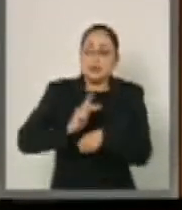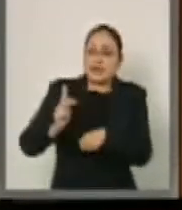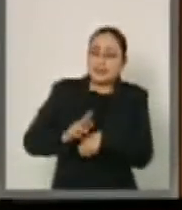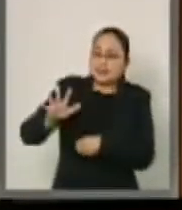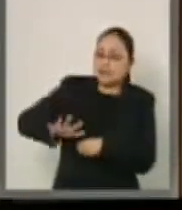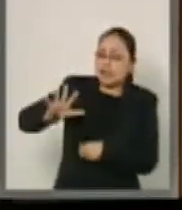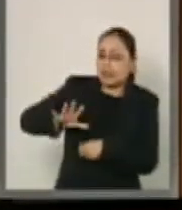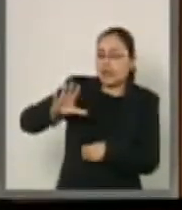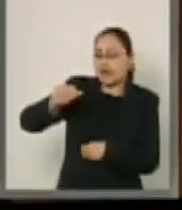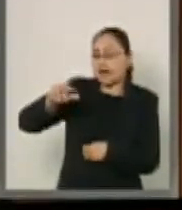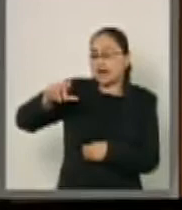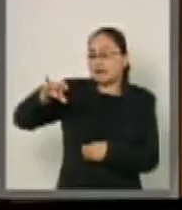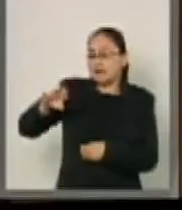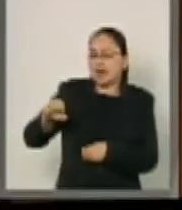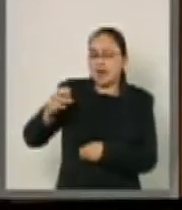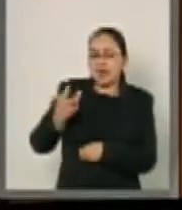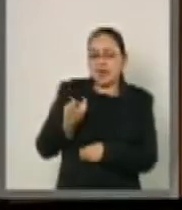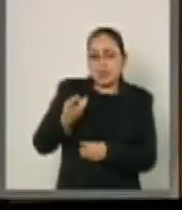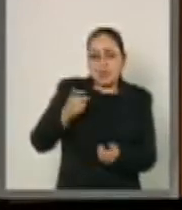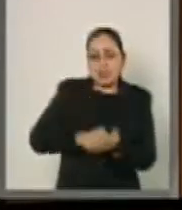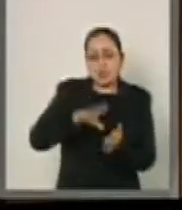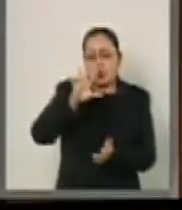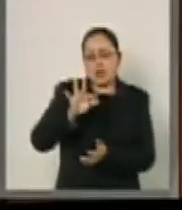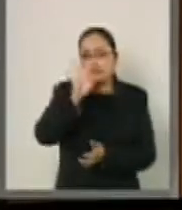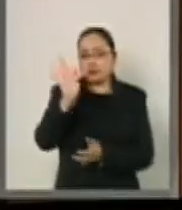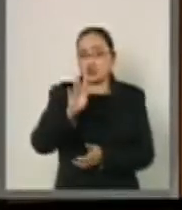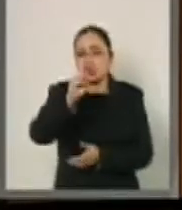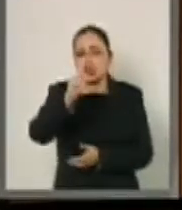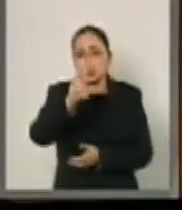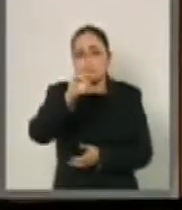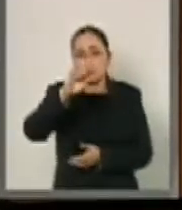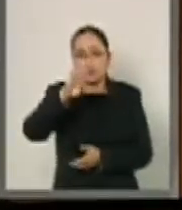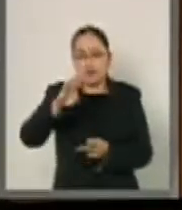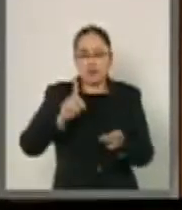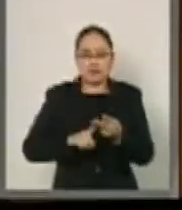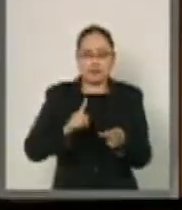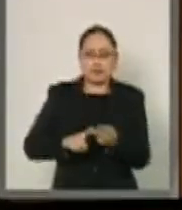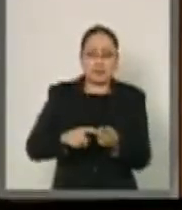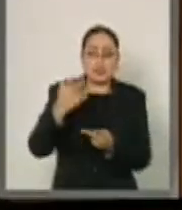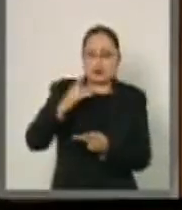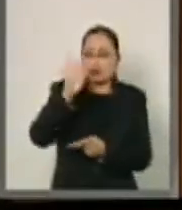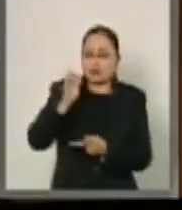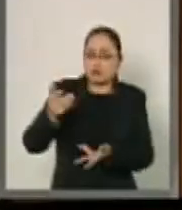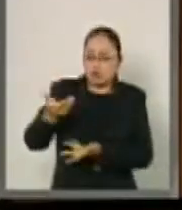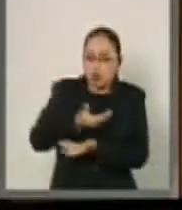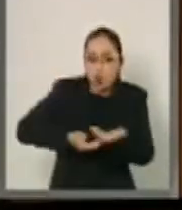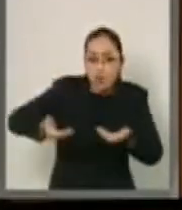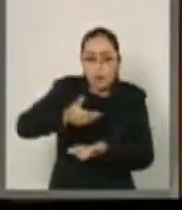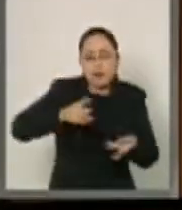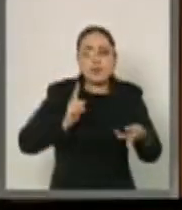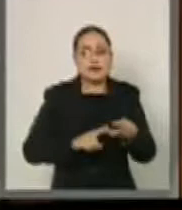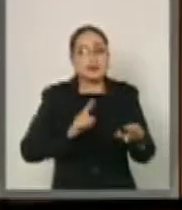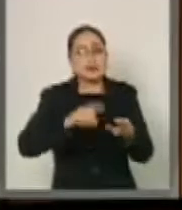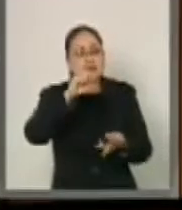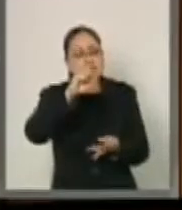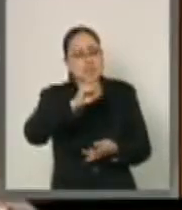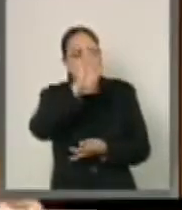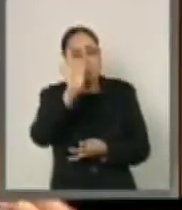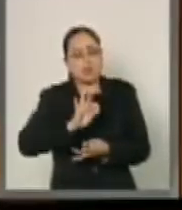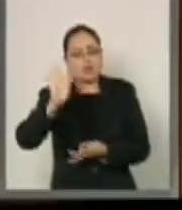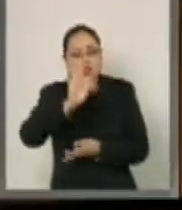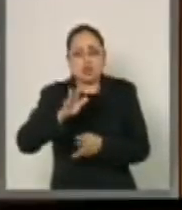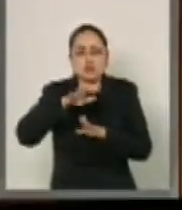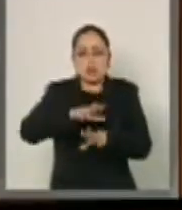40% del PIB, el 50% del comercio y el 60% de los ingresos